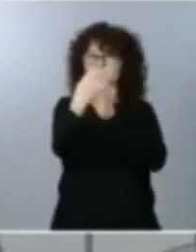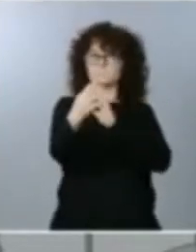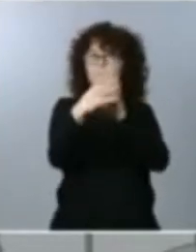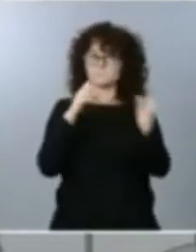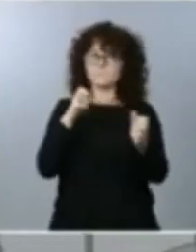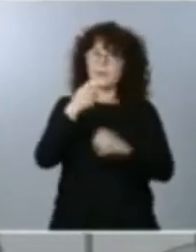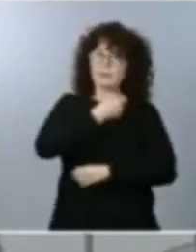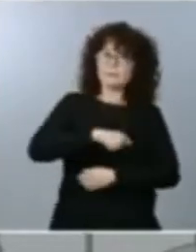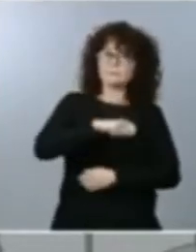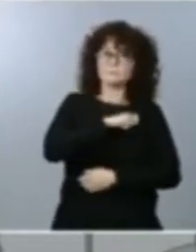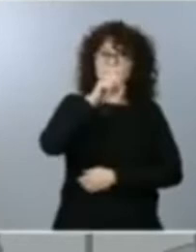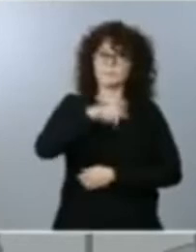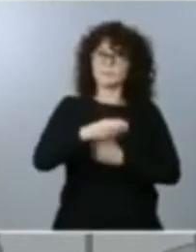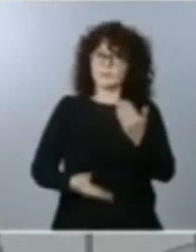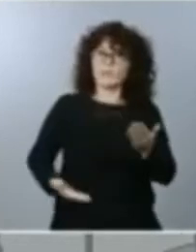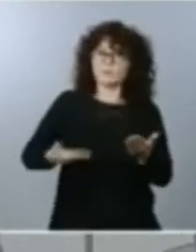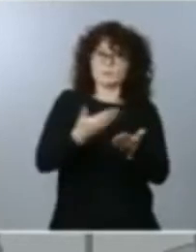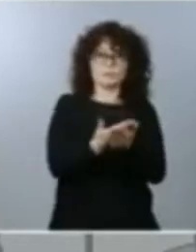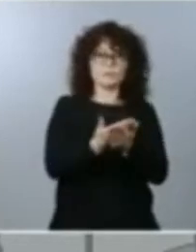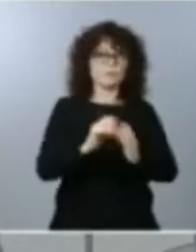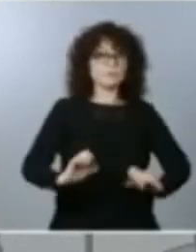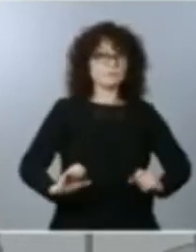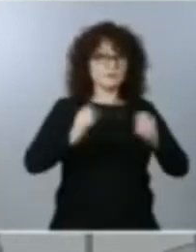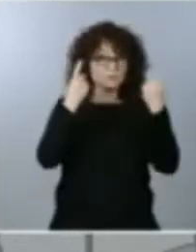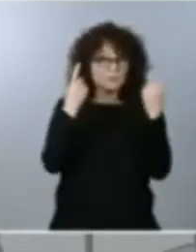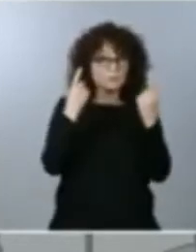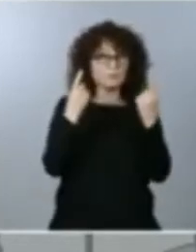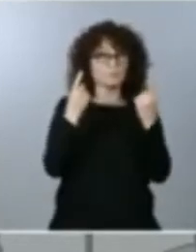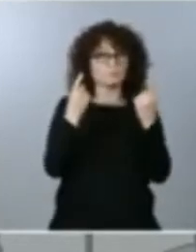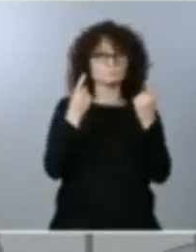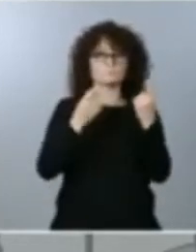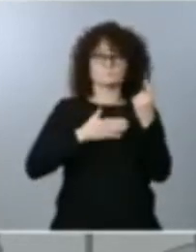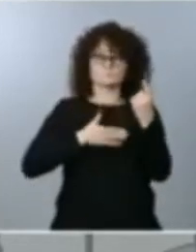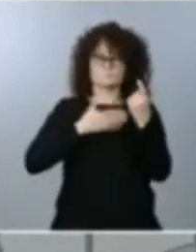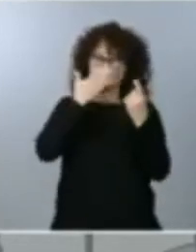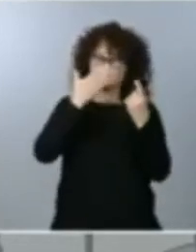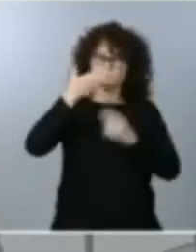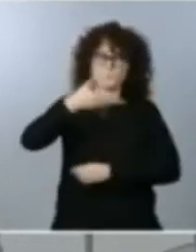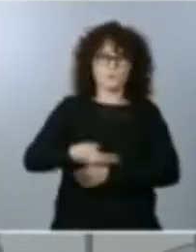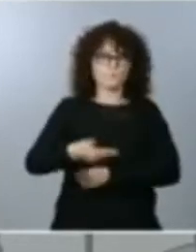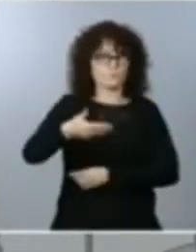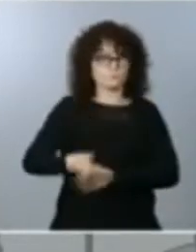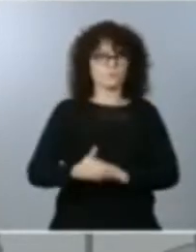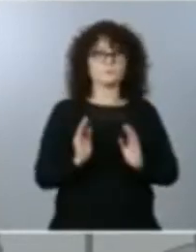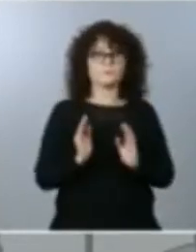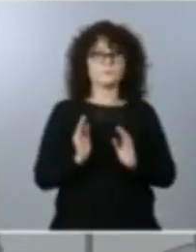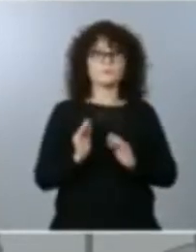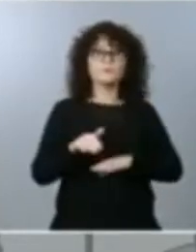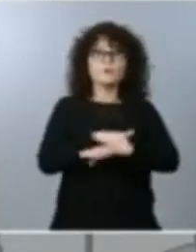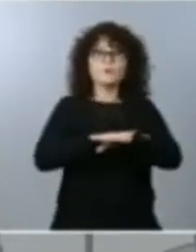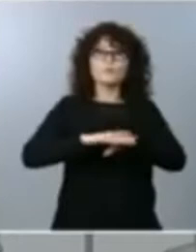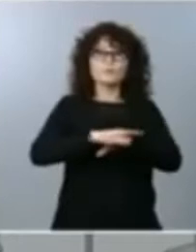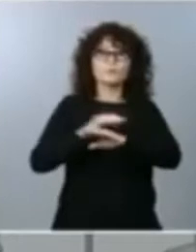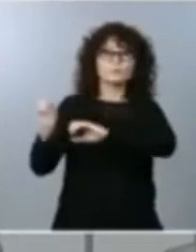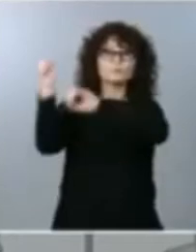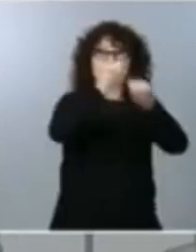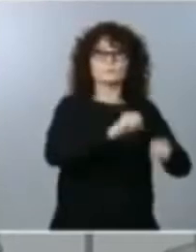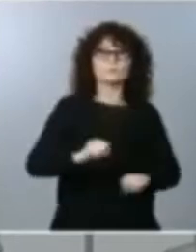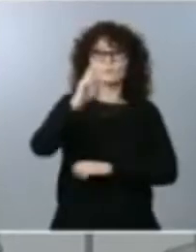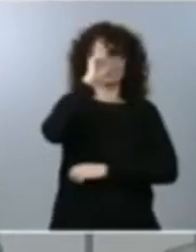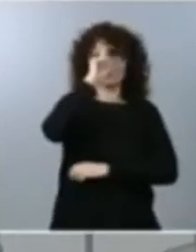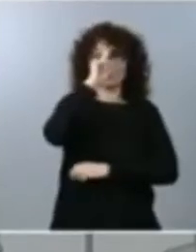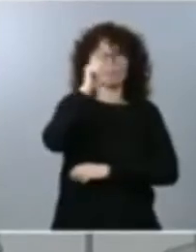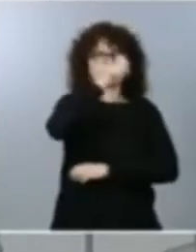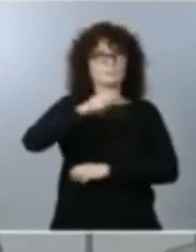momento, nos parece muy importante. El gobierno ha defendido las principales preocupaciones de los españoles, de las